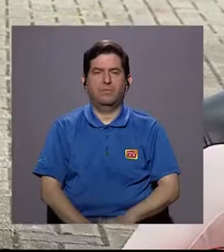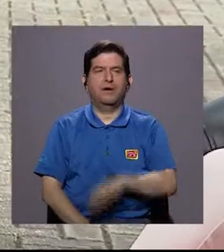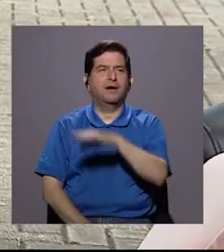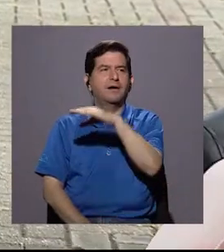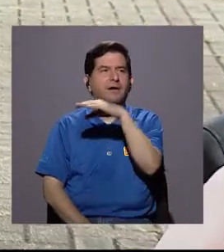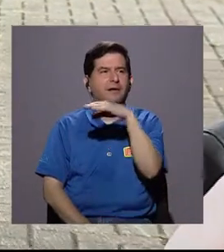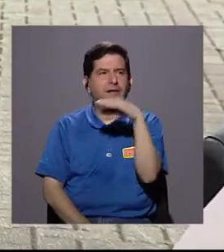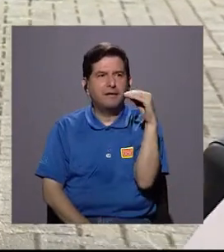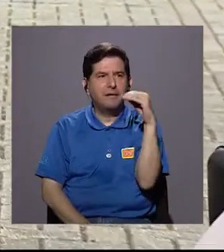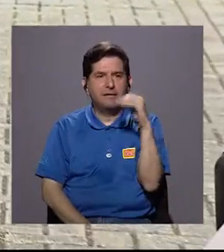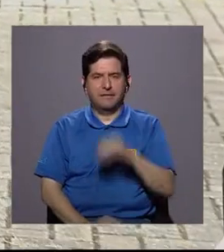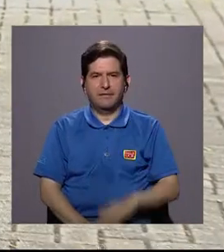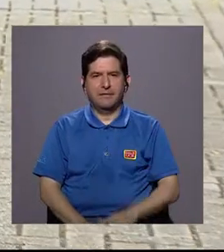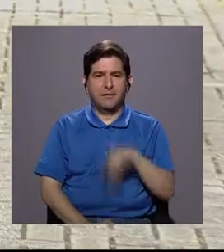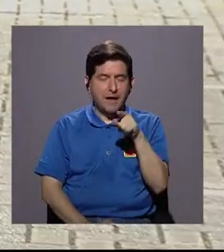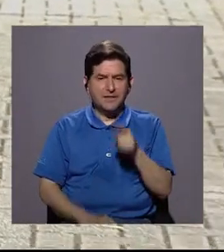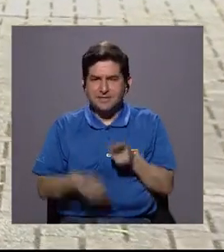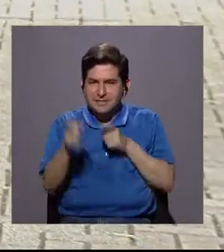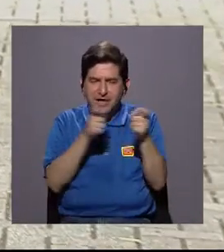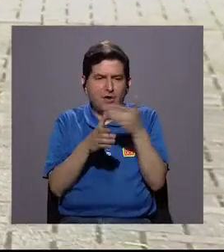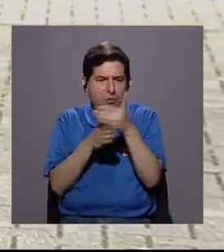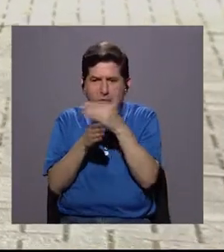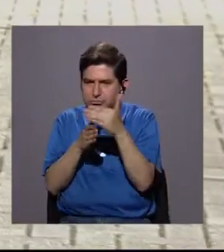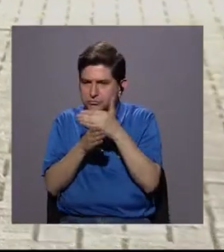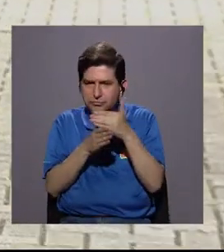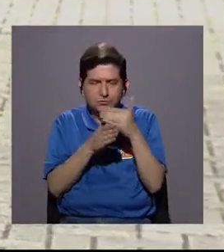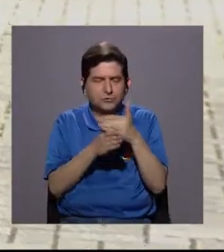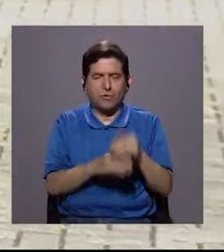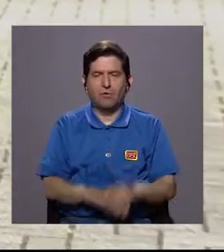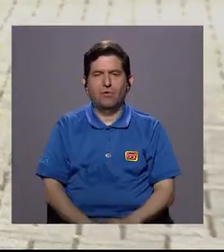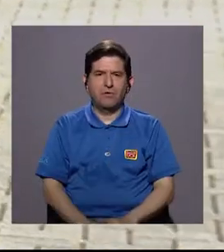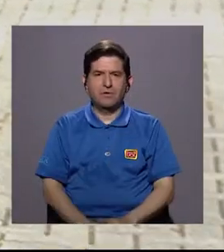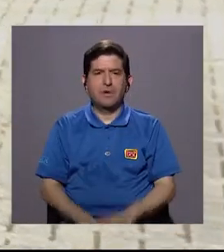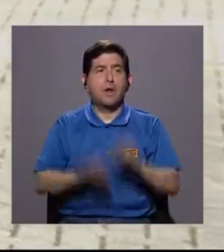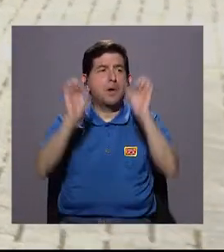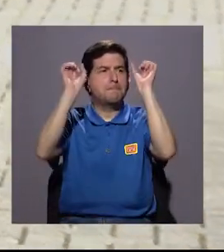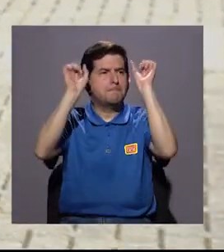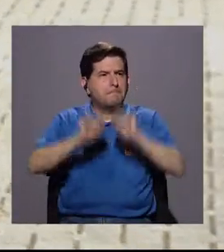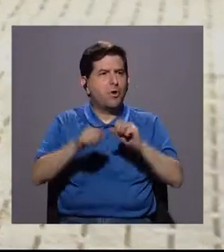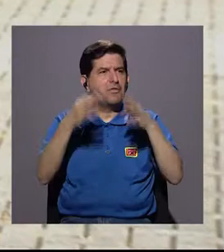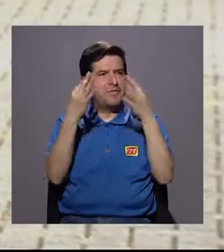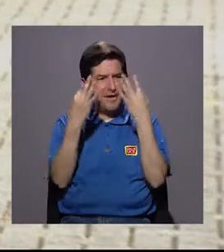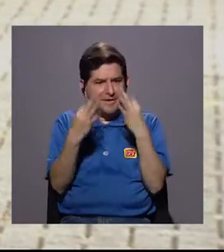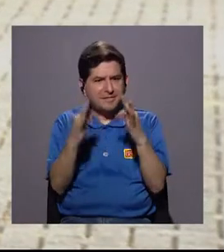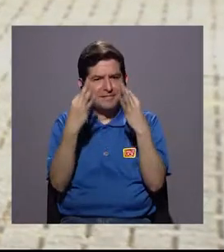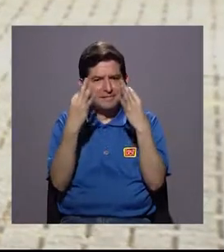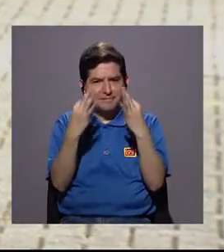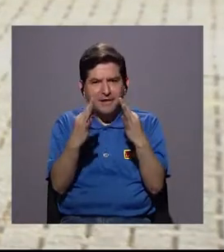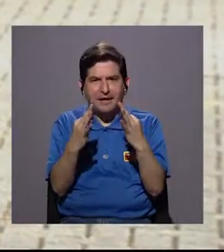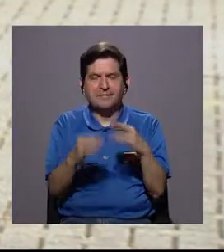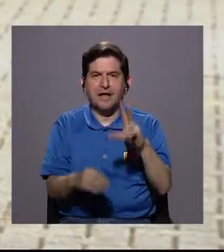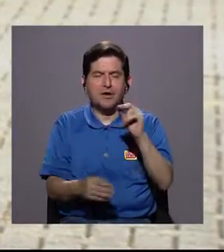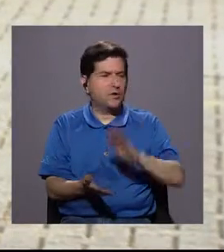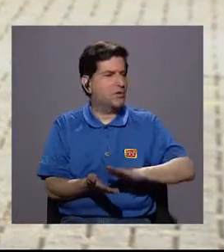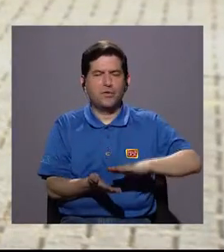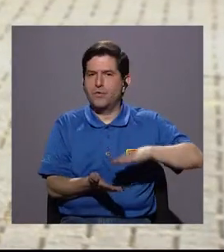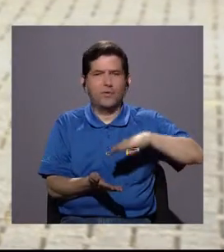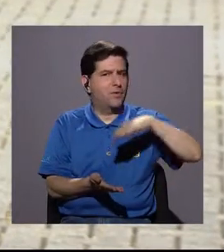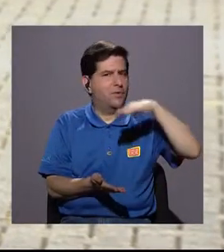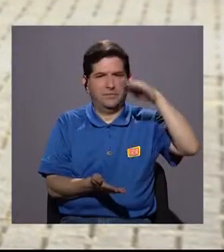esos racionamientos que hemos tenido se podrían ir dando, pero tal vez no